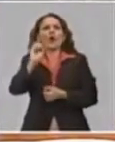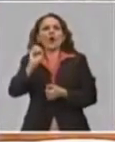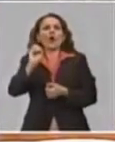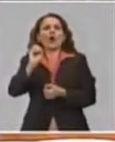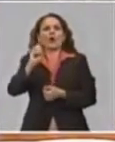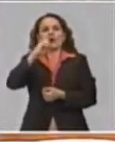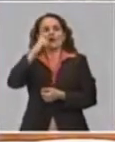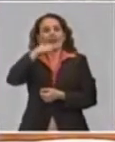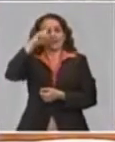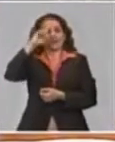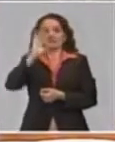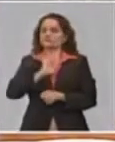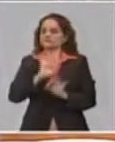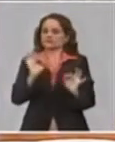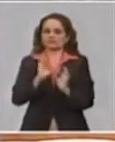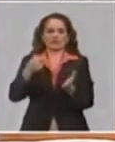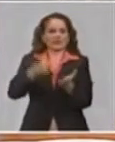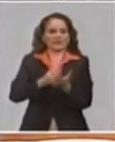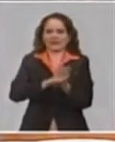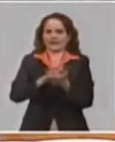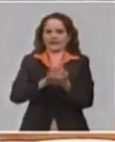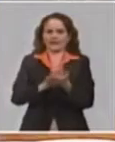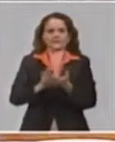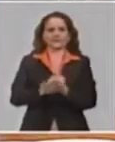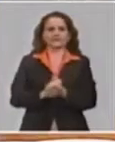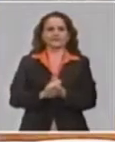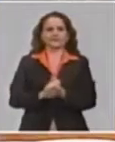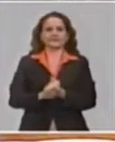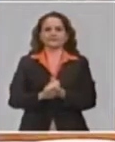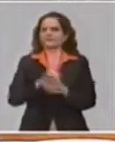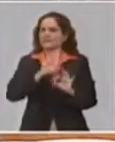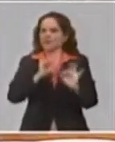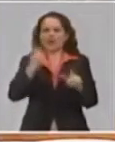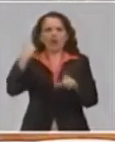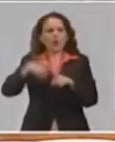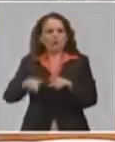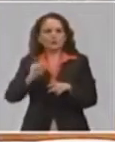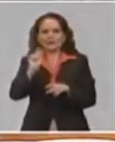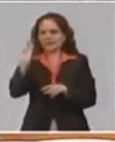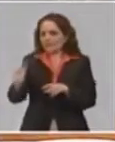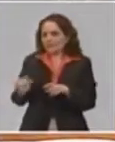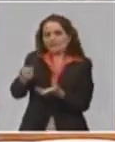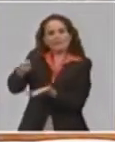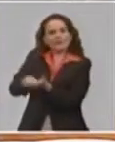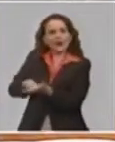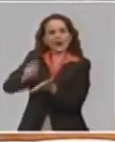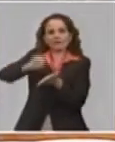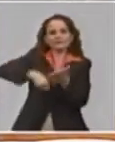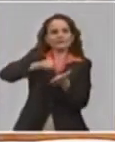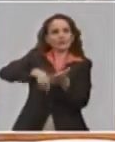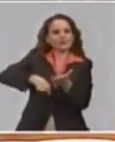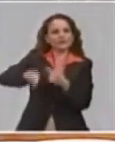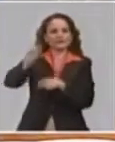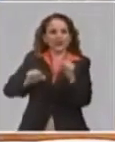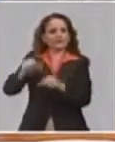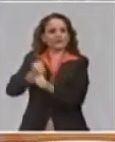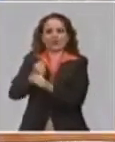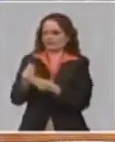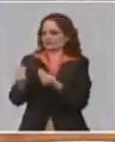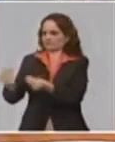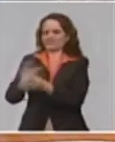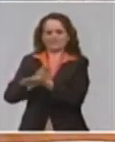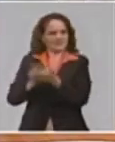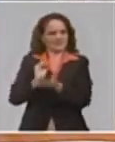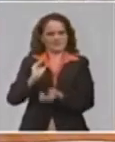también del pago de la cuota tributaria mensual a los trabajadores contratados de estos titulares que se encuentran suspendidos. Y aun